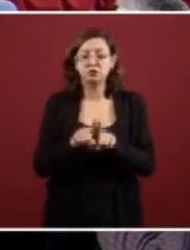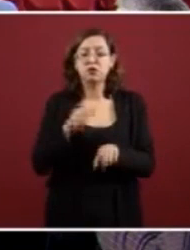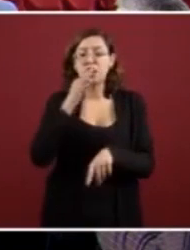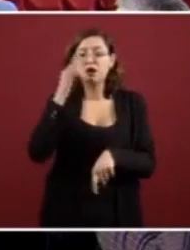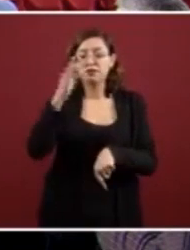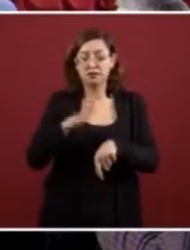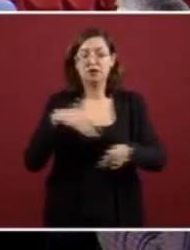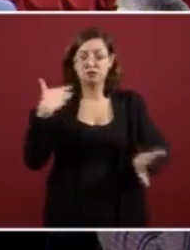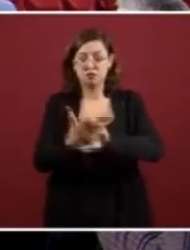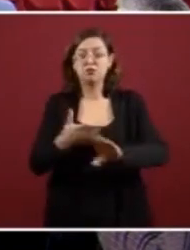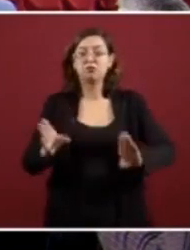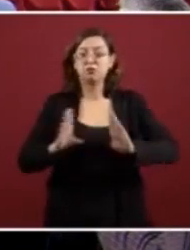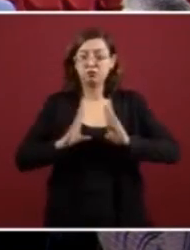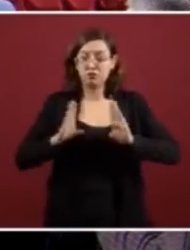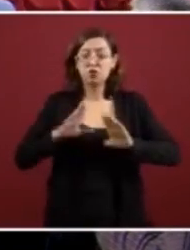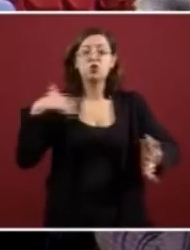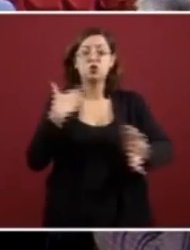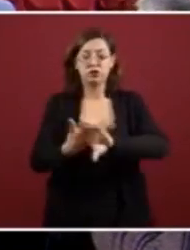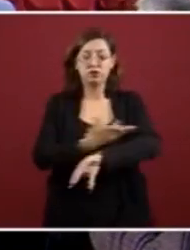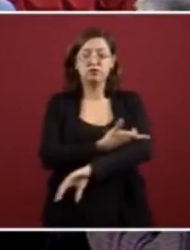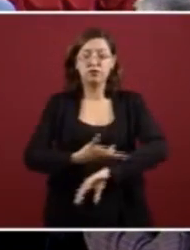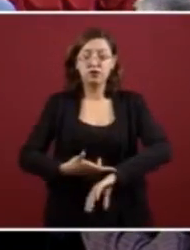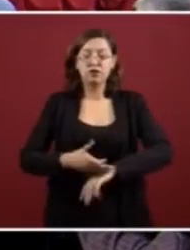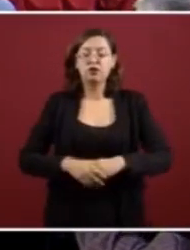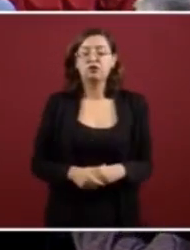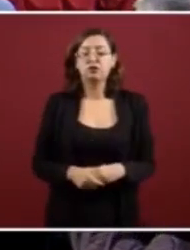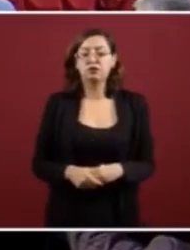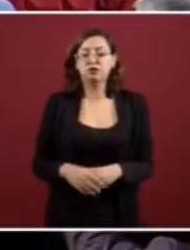personal militar y sus familias en esa comunicación.